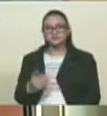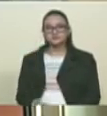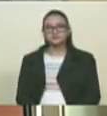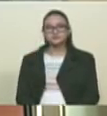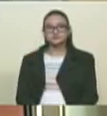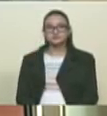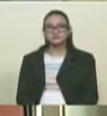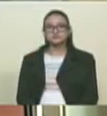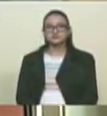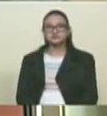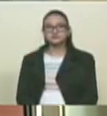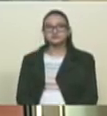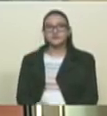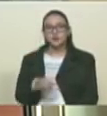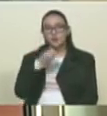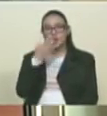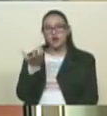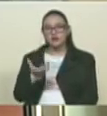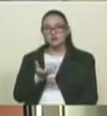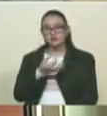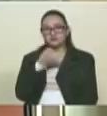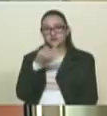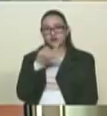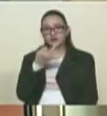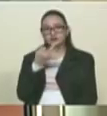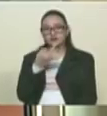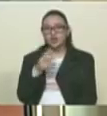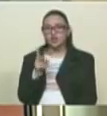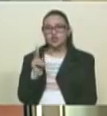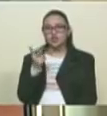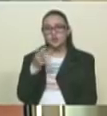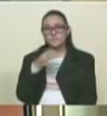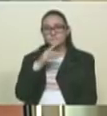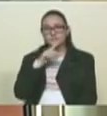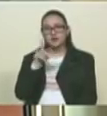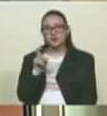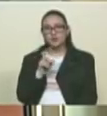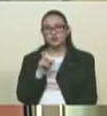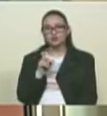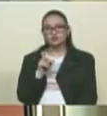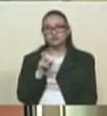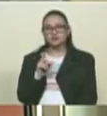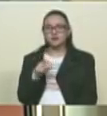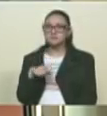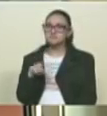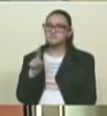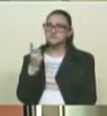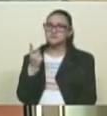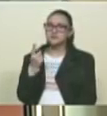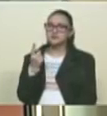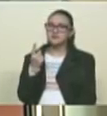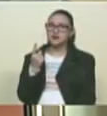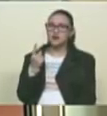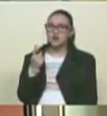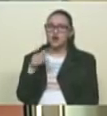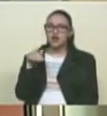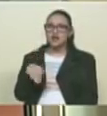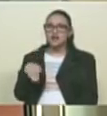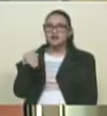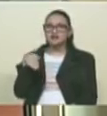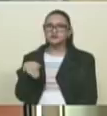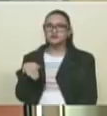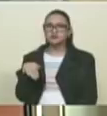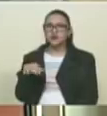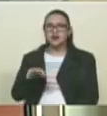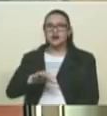Hola, Carmen. Buenas tardes, alcalde. ¿Cómo está? Bueno, voy a hacer dos preguntas. La primera, considera que las elecciones regionales